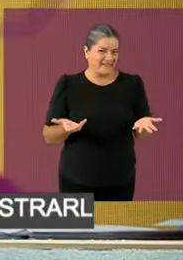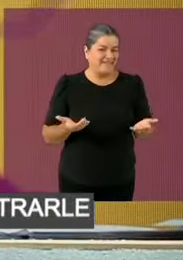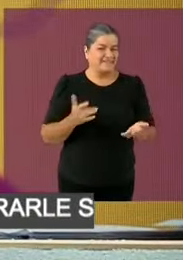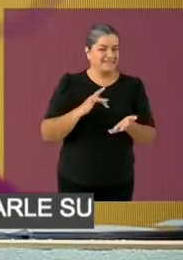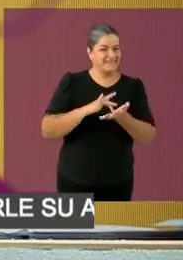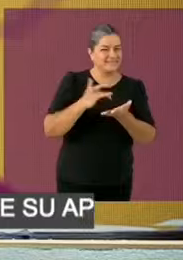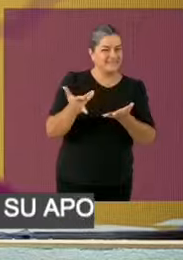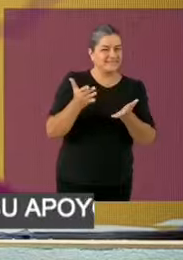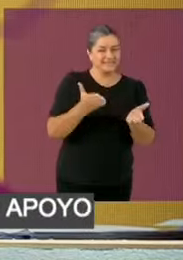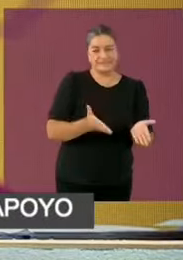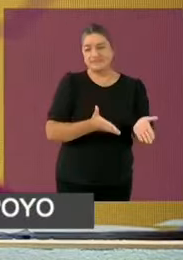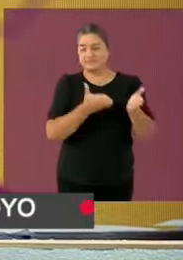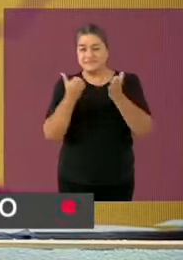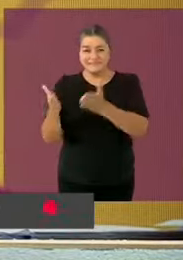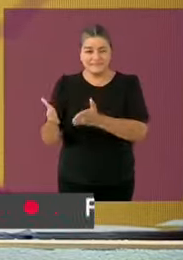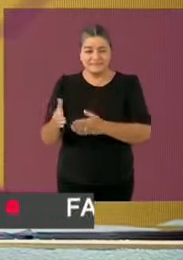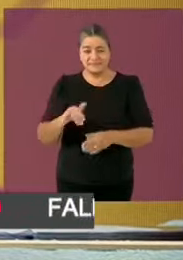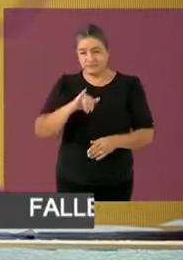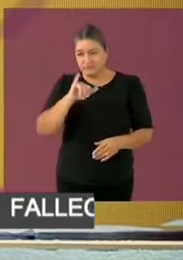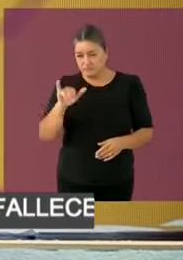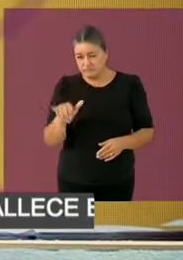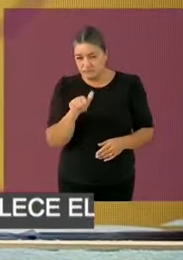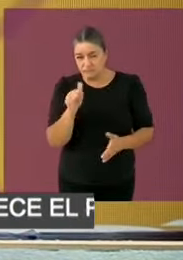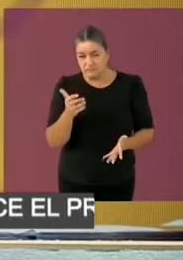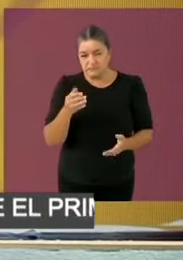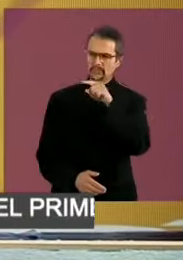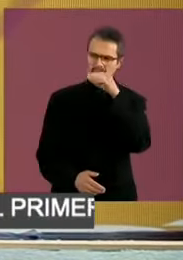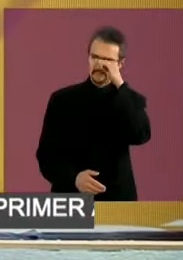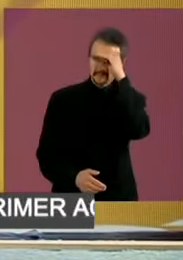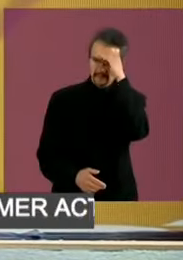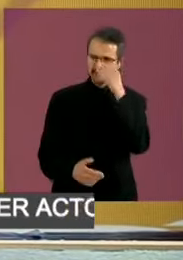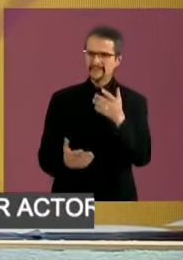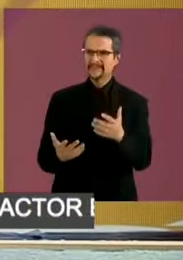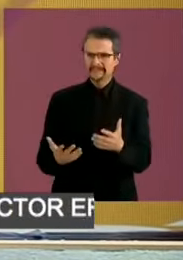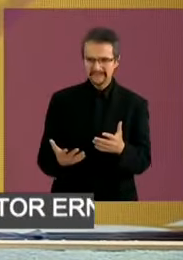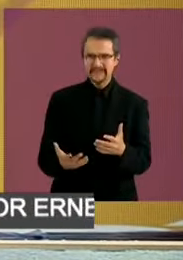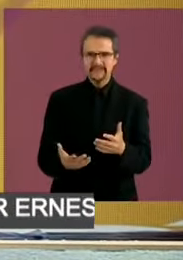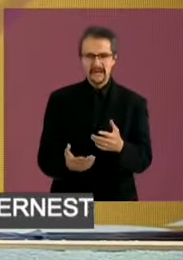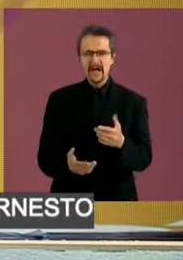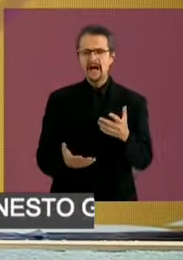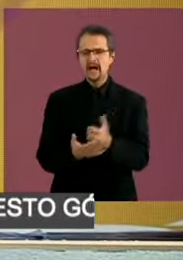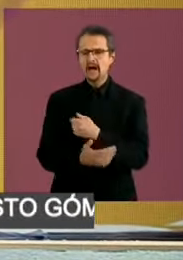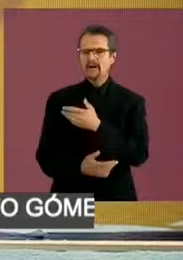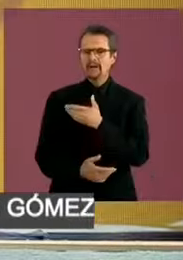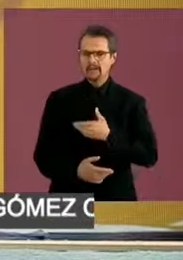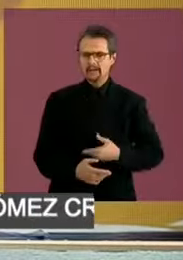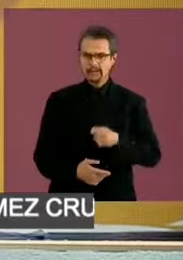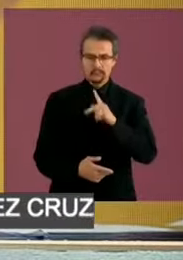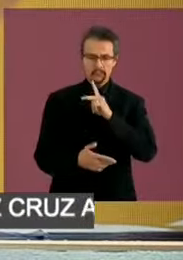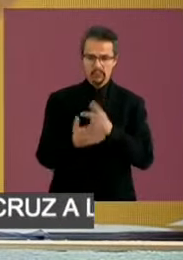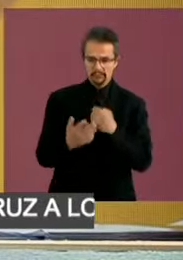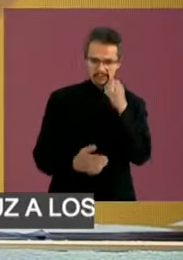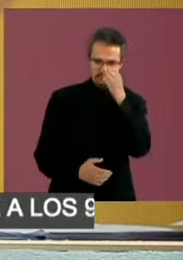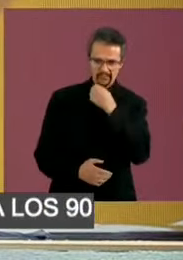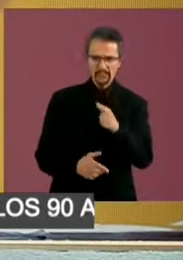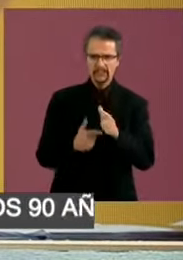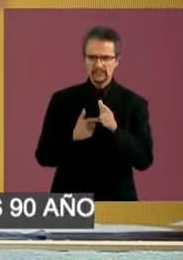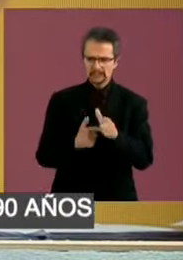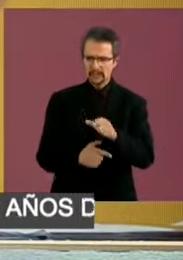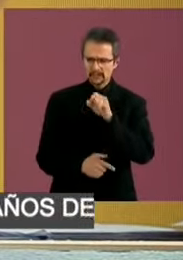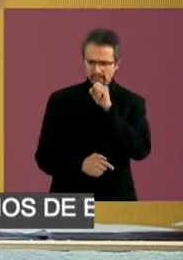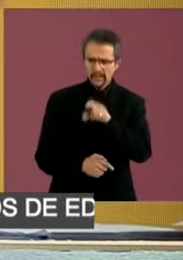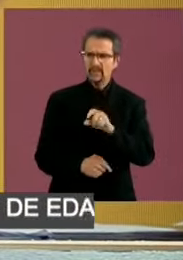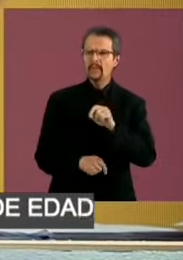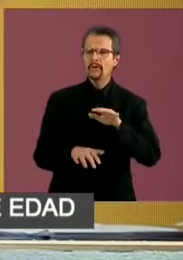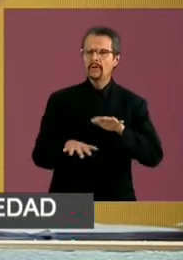gratuitos actuales? ¿Usted, en caso de ganar la presidencia, revisaría esos planes, continuaría esos planes, los modificaría? ¿Qué